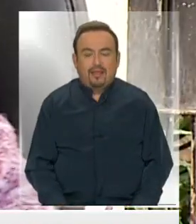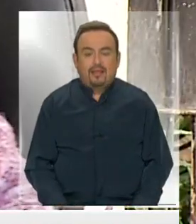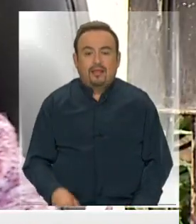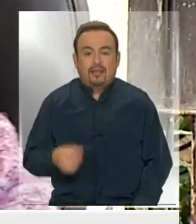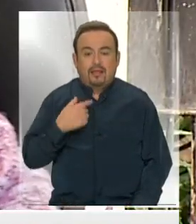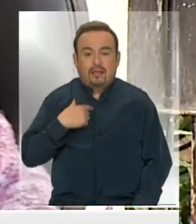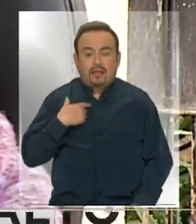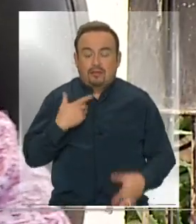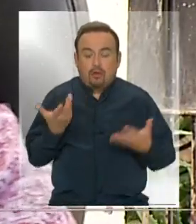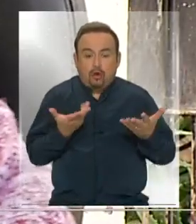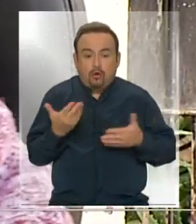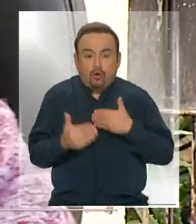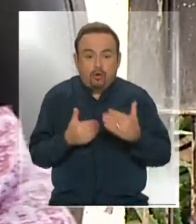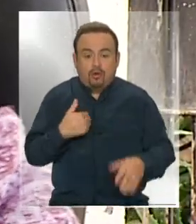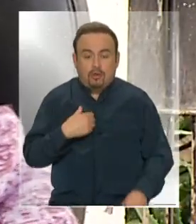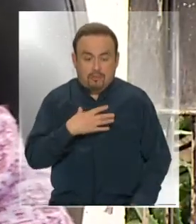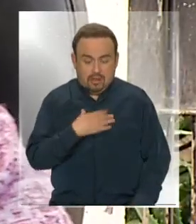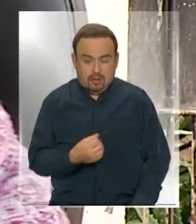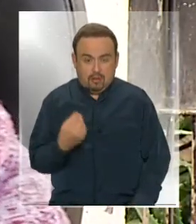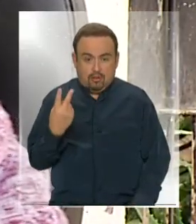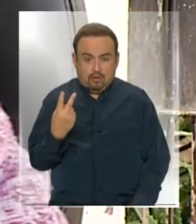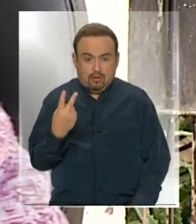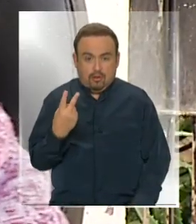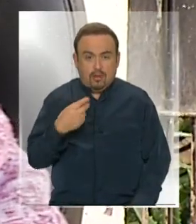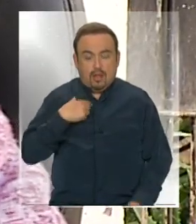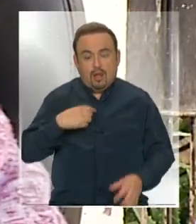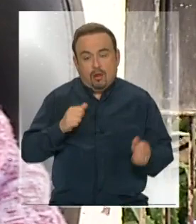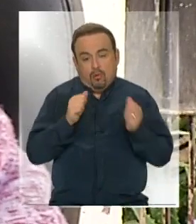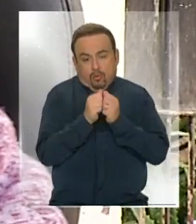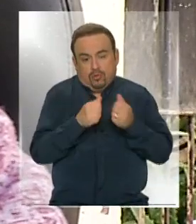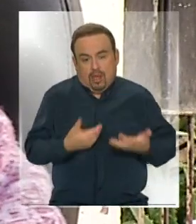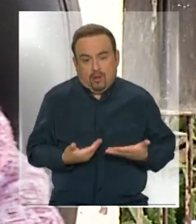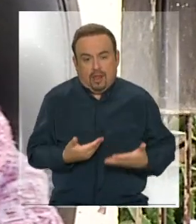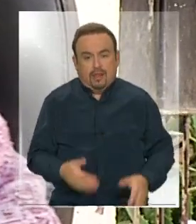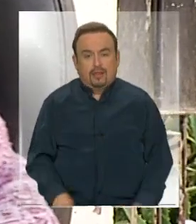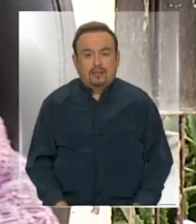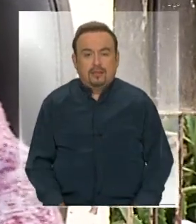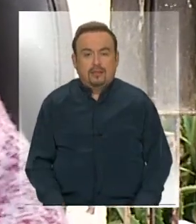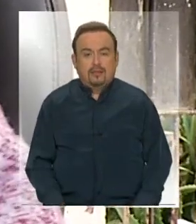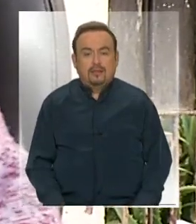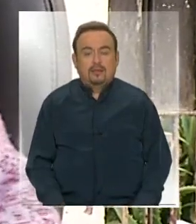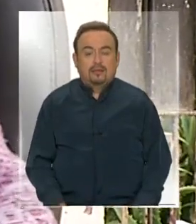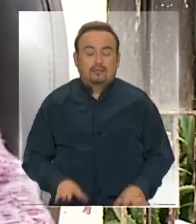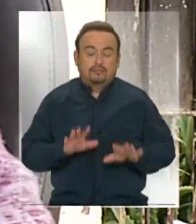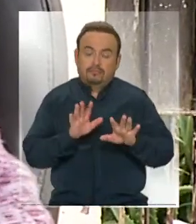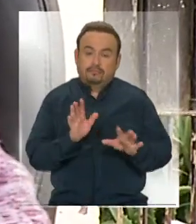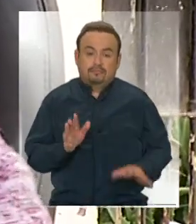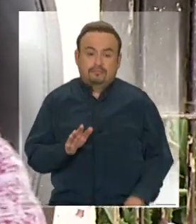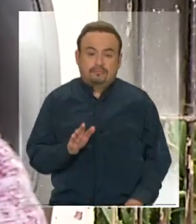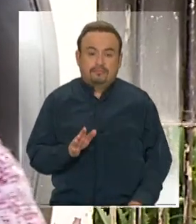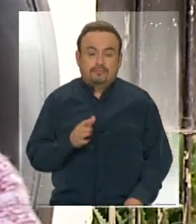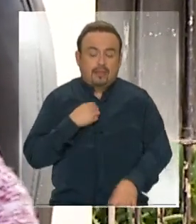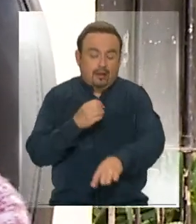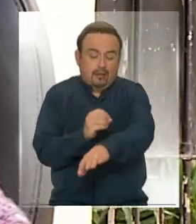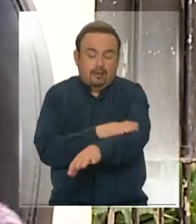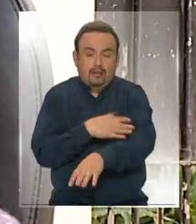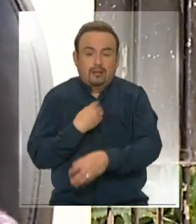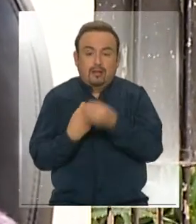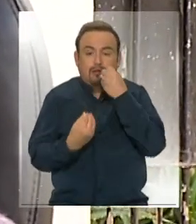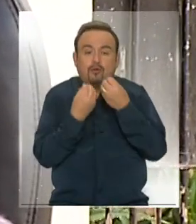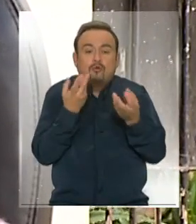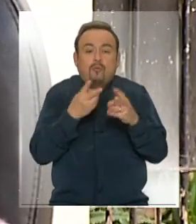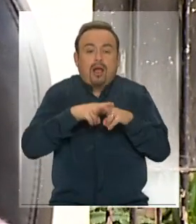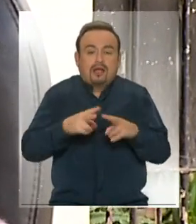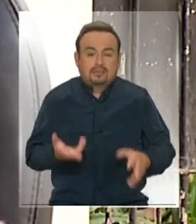he sabido salir adelante con mis dos hijas, que ahora ya están acá conmigo, y eso, porque si no, ¿cómo uno lo